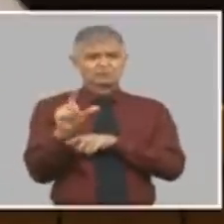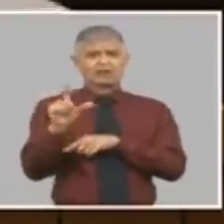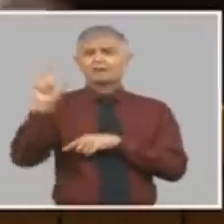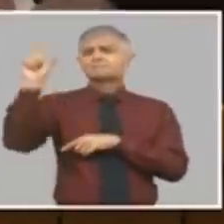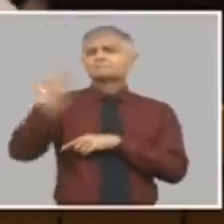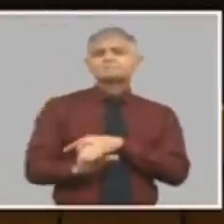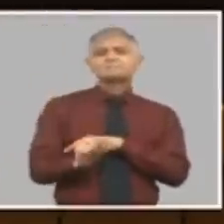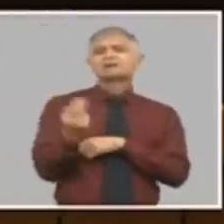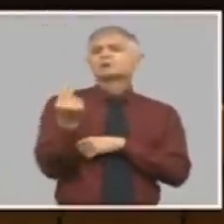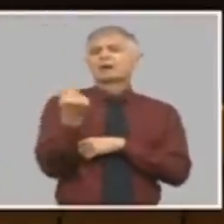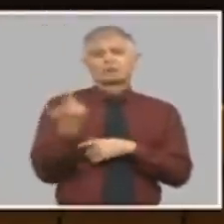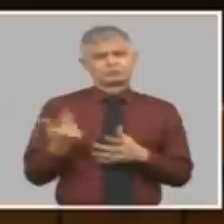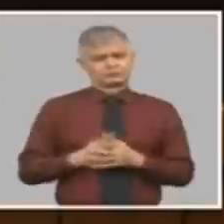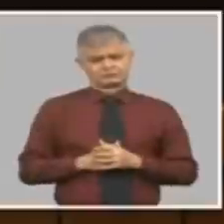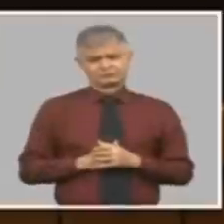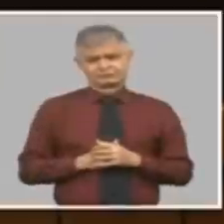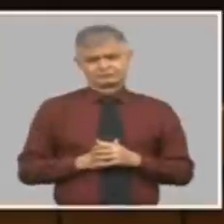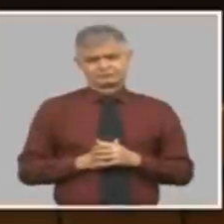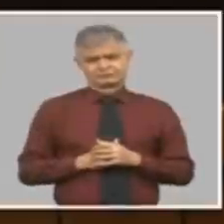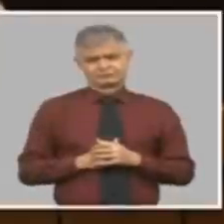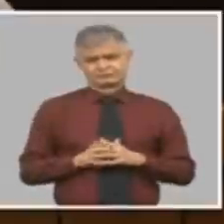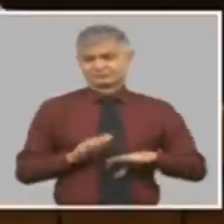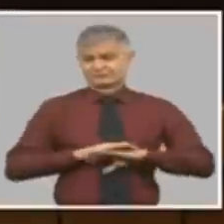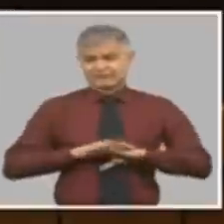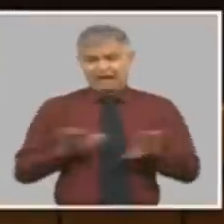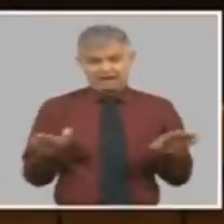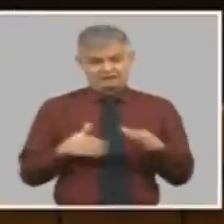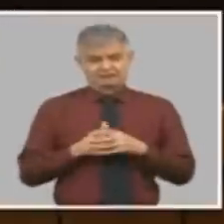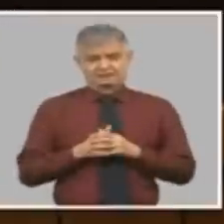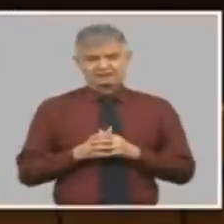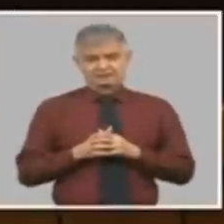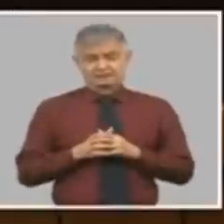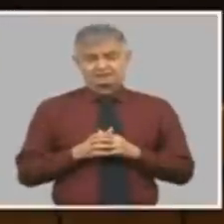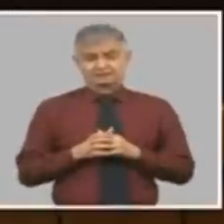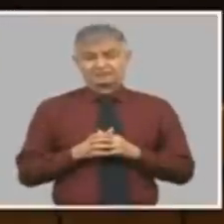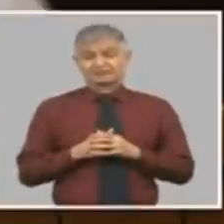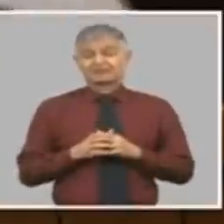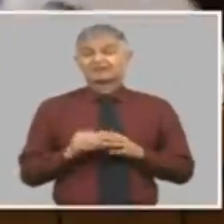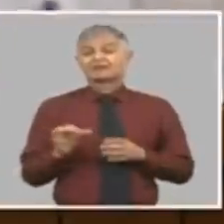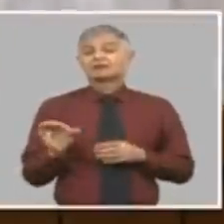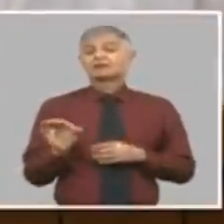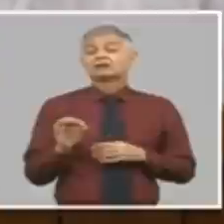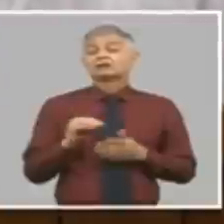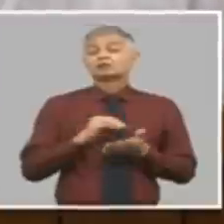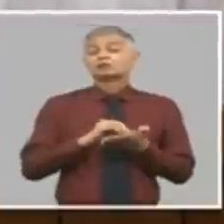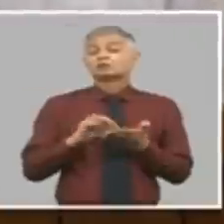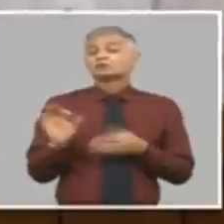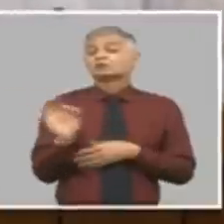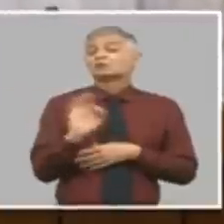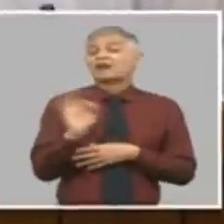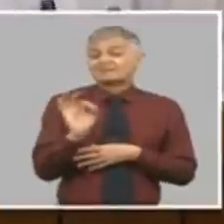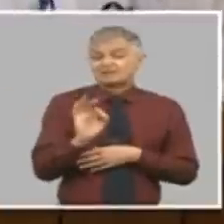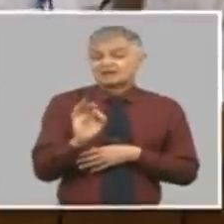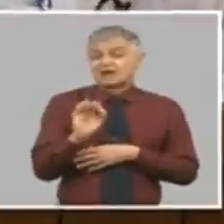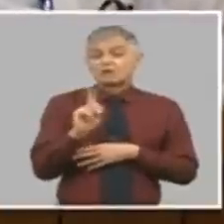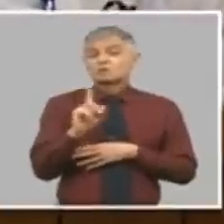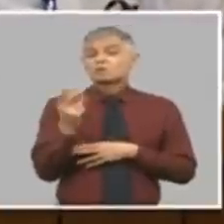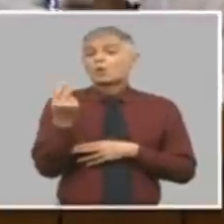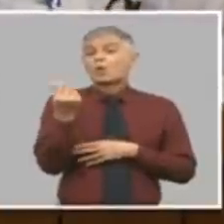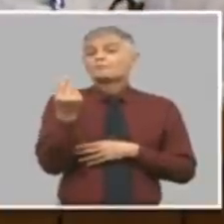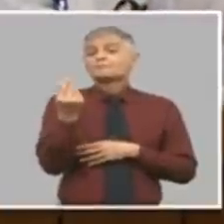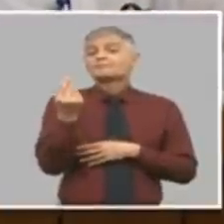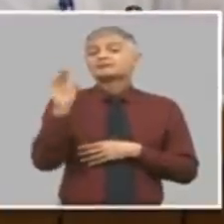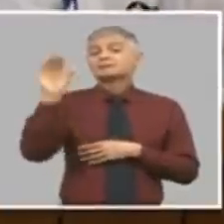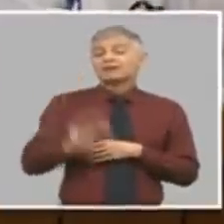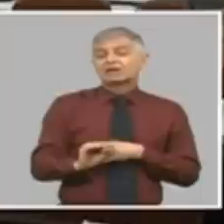ya el peso se devaluó donde no se ha devaluado el peso es en el sector de las entidades que es el que